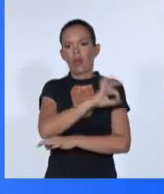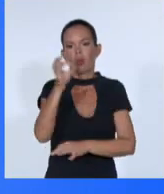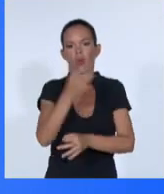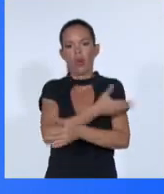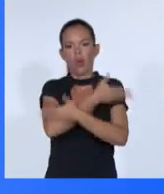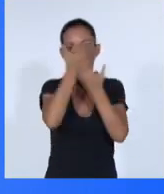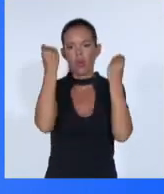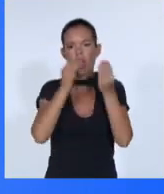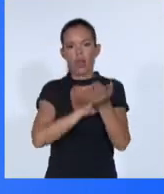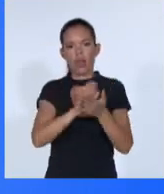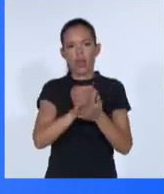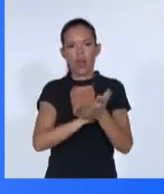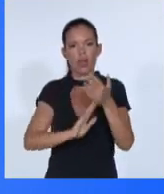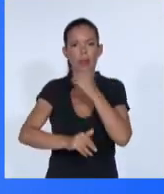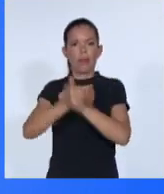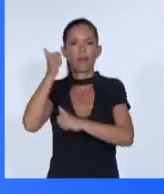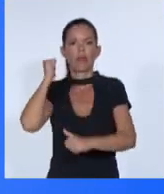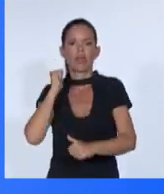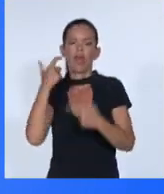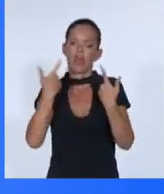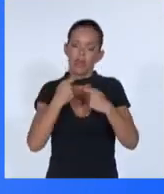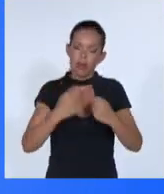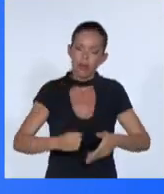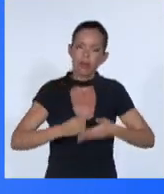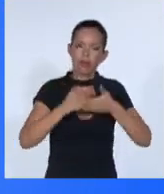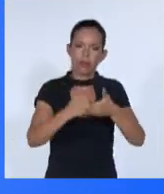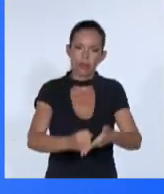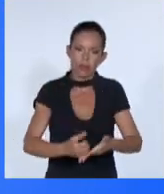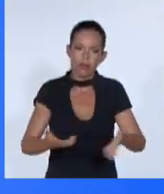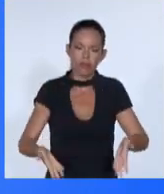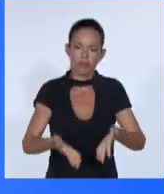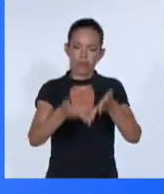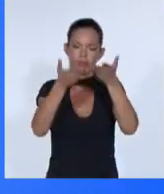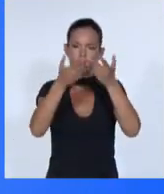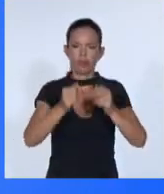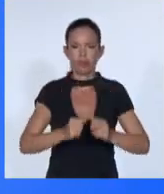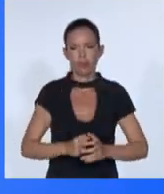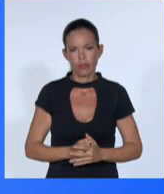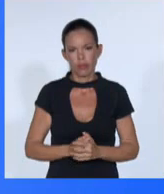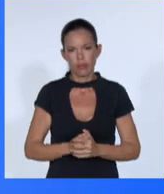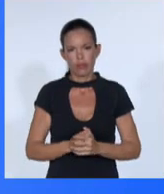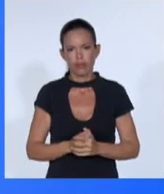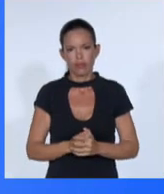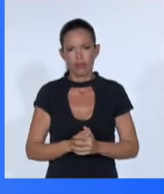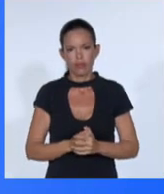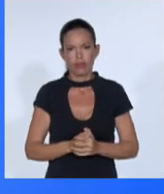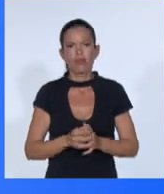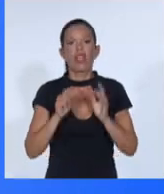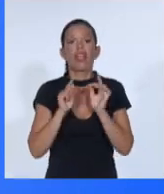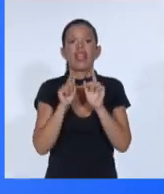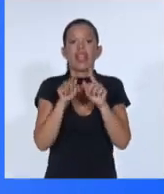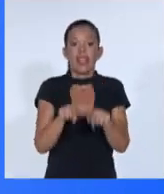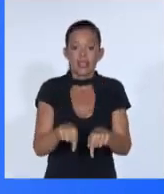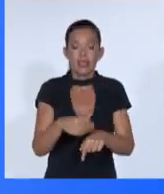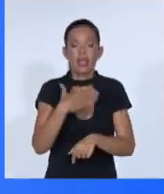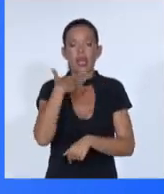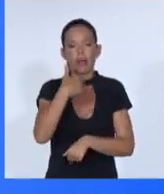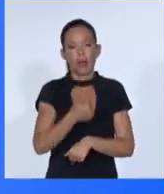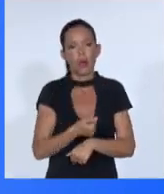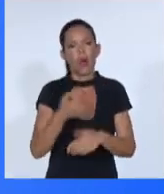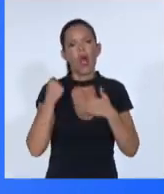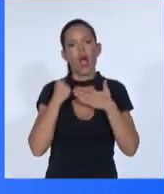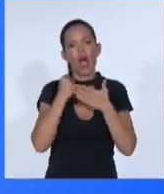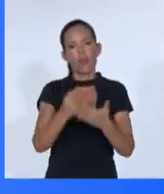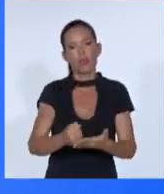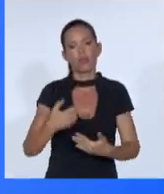crisis más complejas que haya experimentado la humanidad en la historia moderna. Ese sería nuestro mejor aporte al futuro común